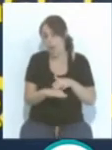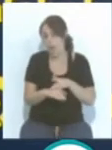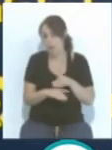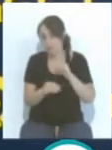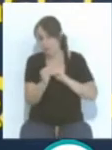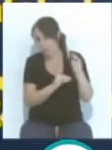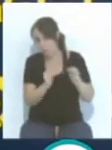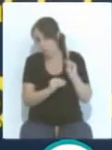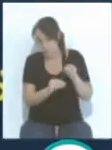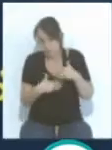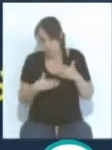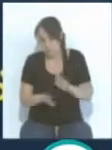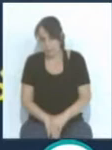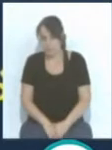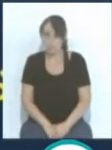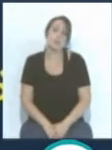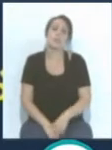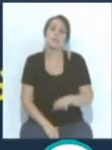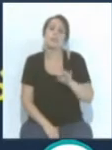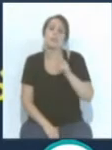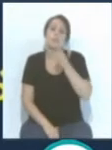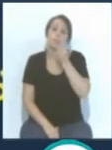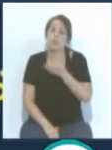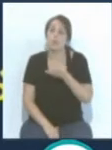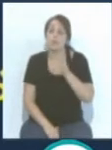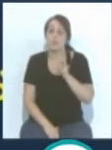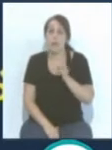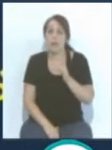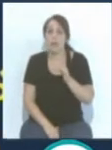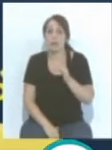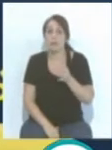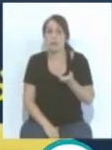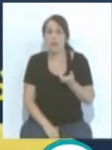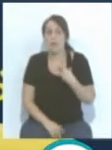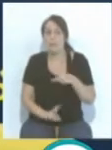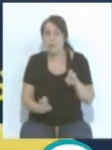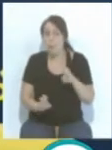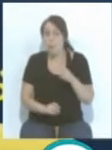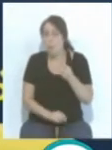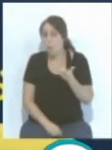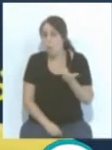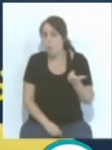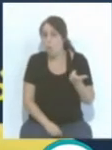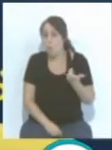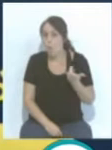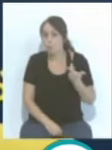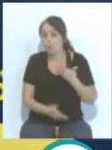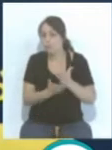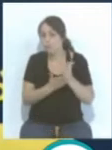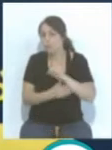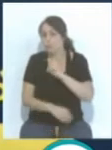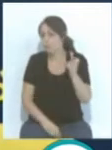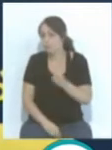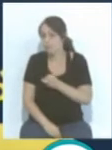pregunte lo que crea conveniente. Sí, bueno, la verdad que fue al principio un poco por diversos factores